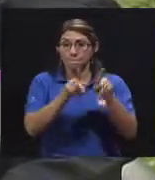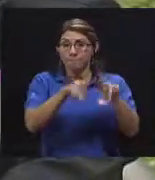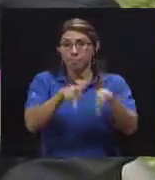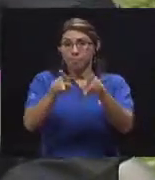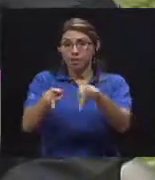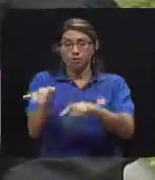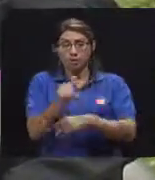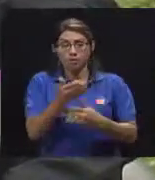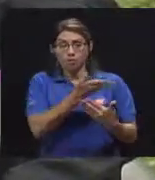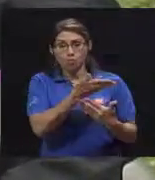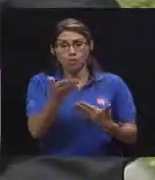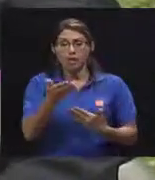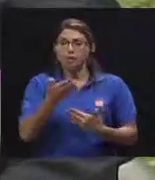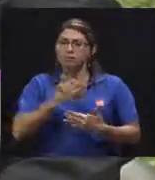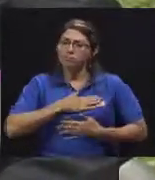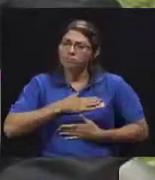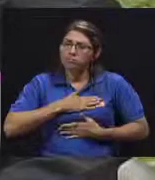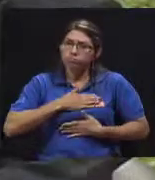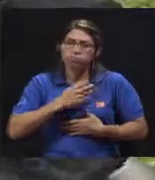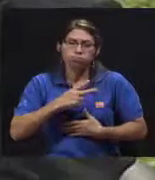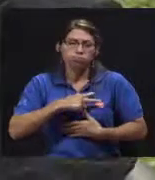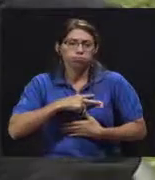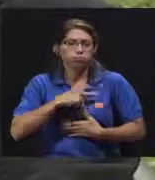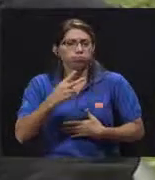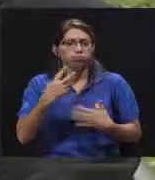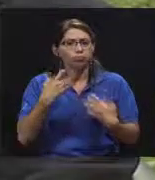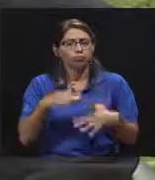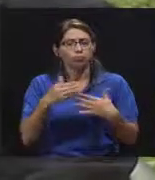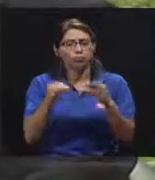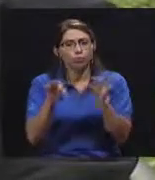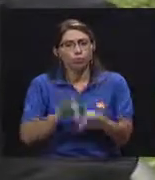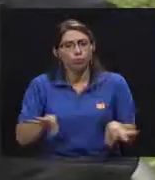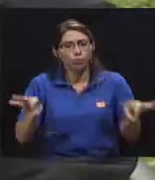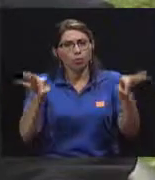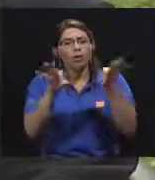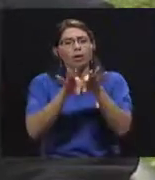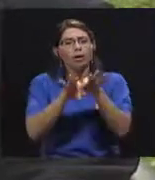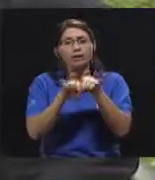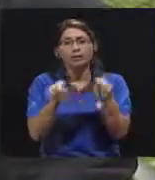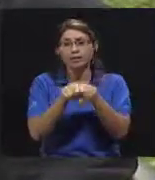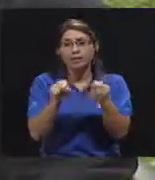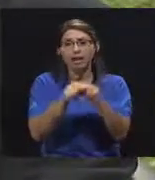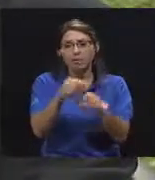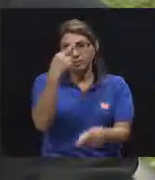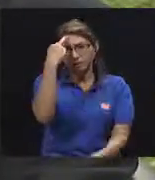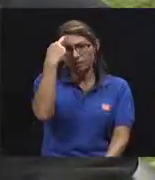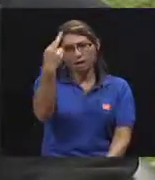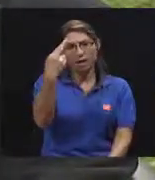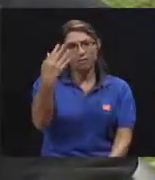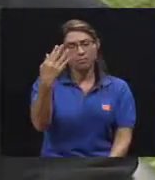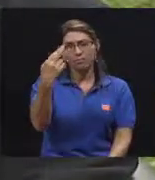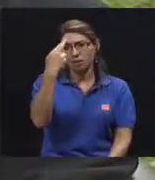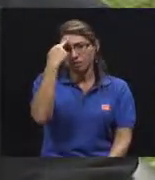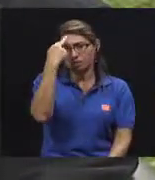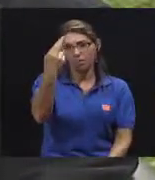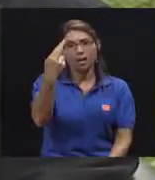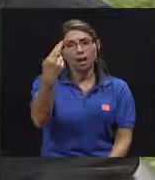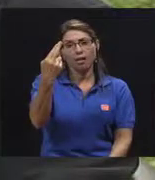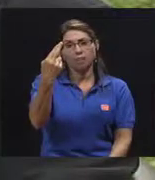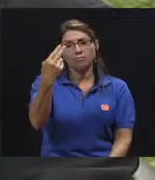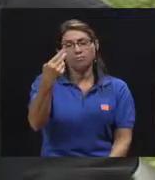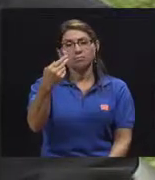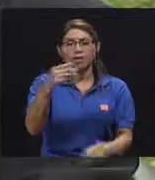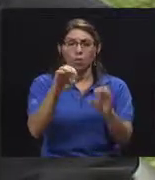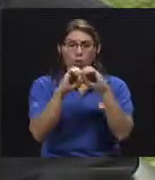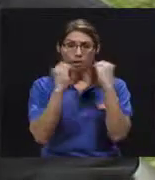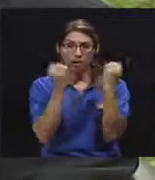personas como ustedes, pues vale mucho la pena rescatar y respetar, respetar de la mejor manera a este